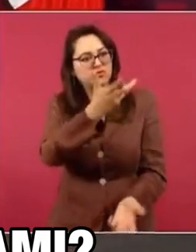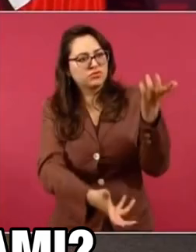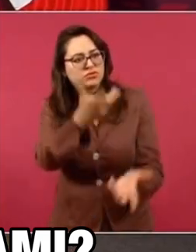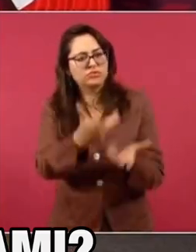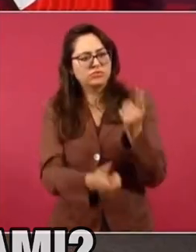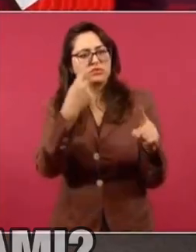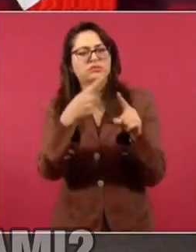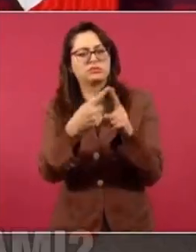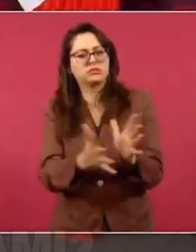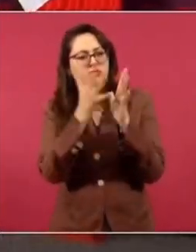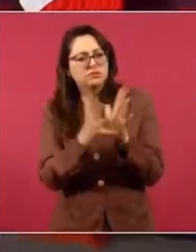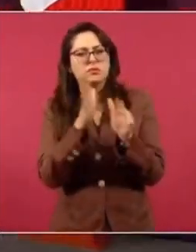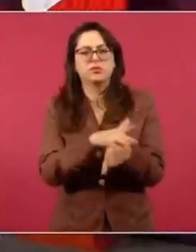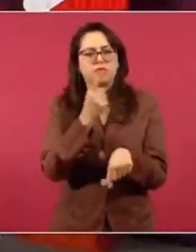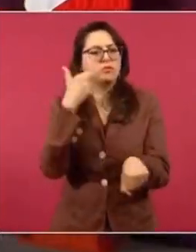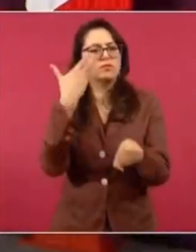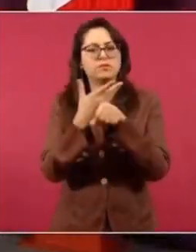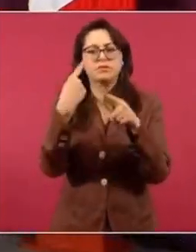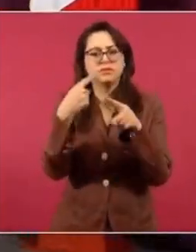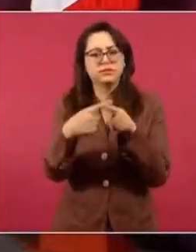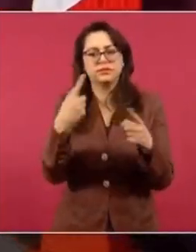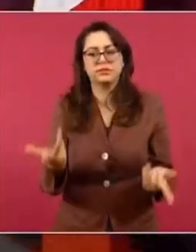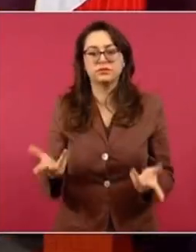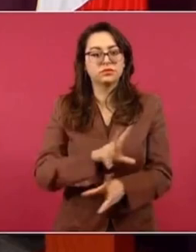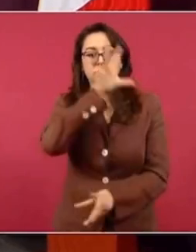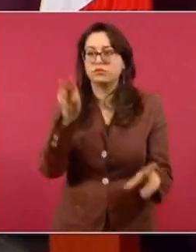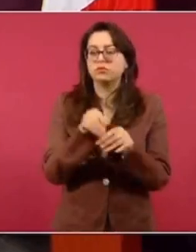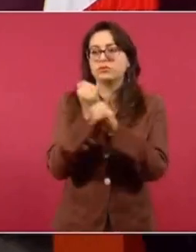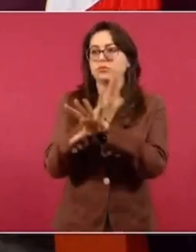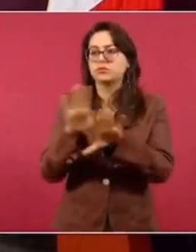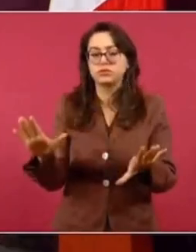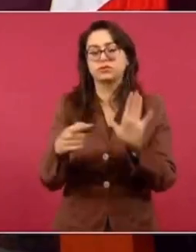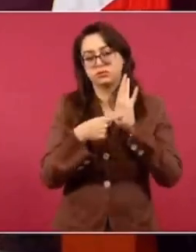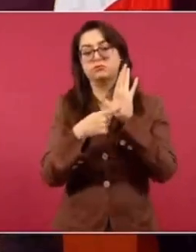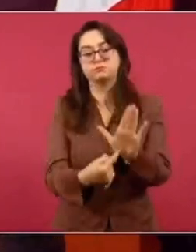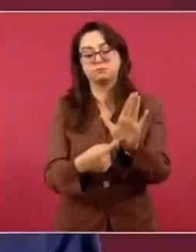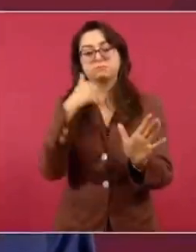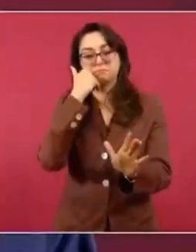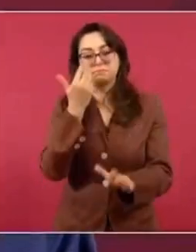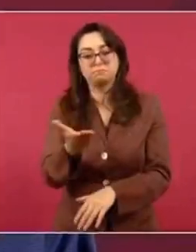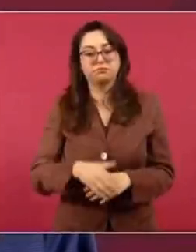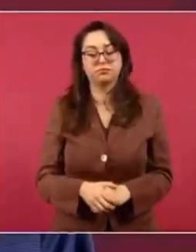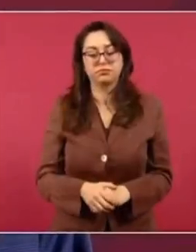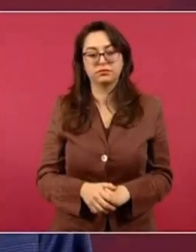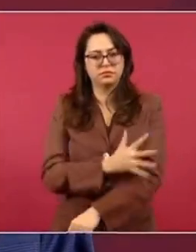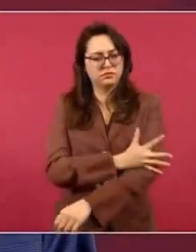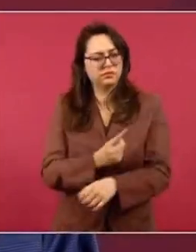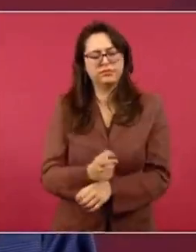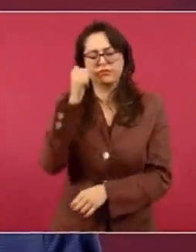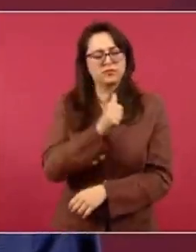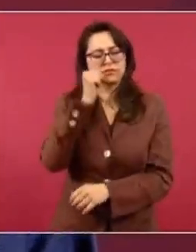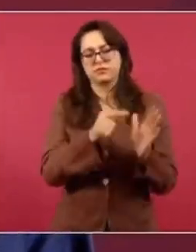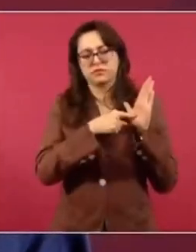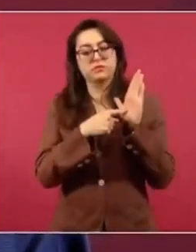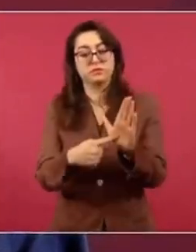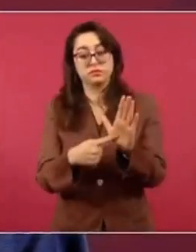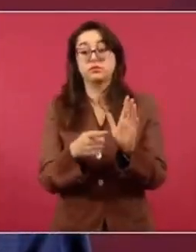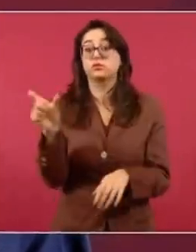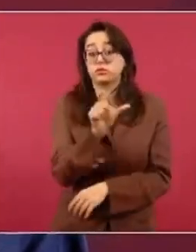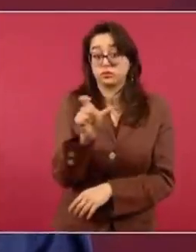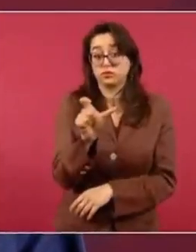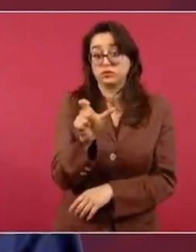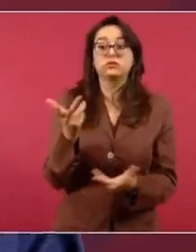quiénes participaron, quiénes son responsables. No ocultar absolutamente nada. Siempre la verdad. Y a partir de ahí,